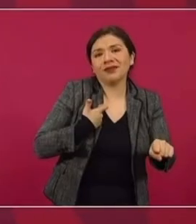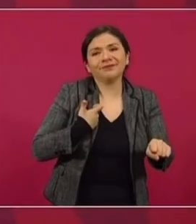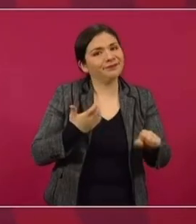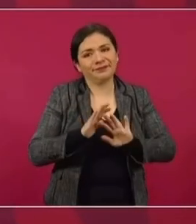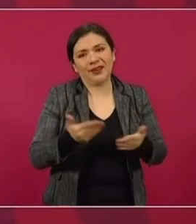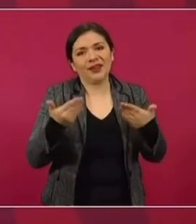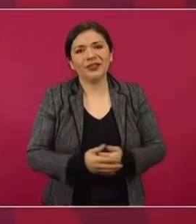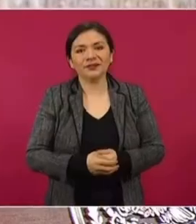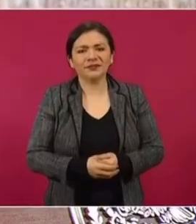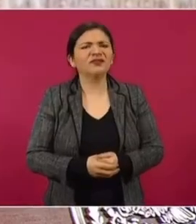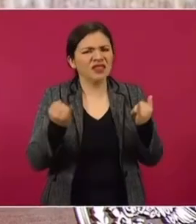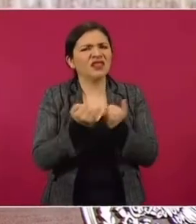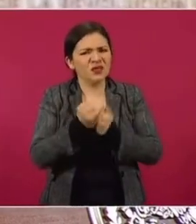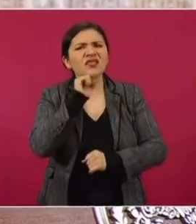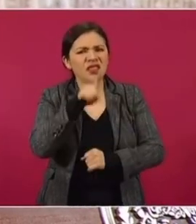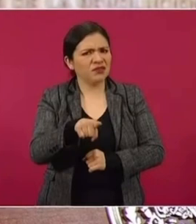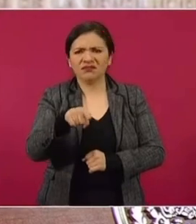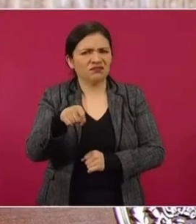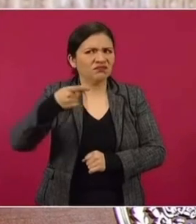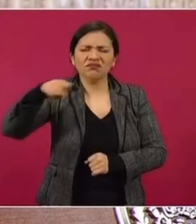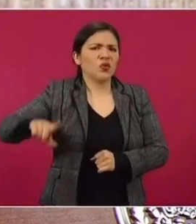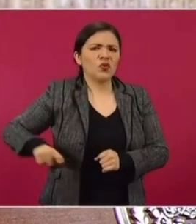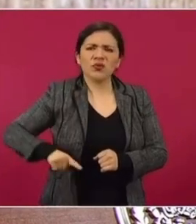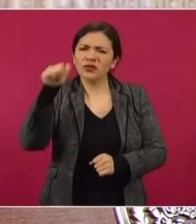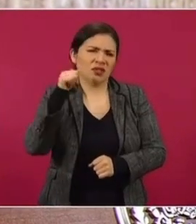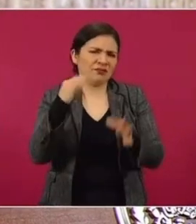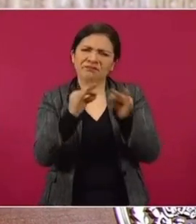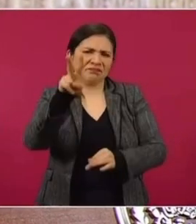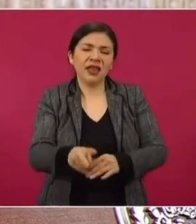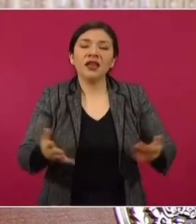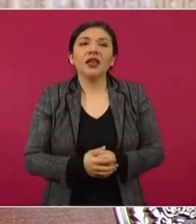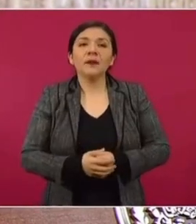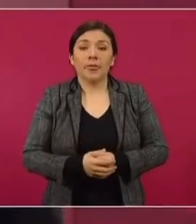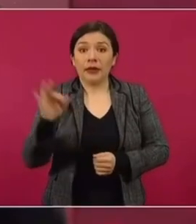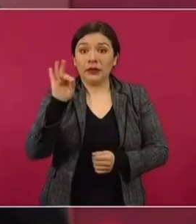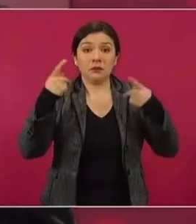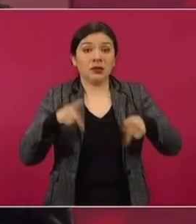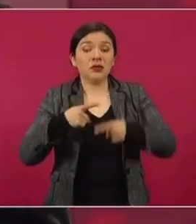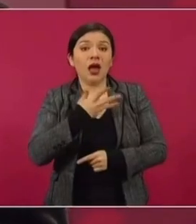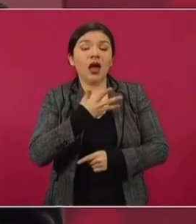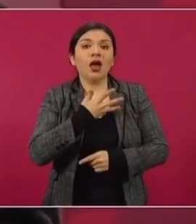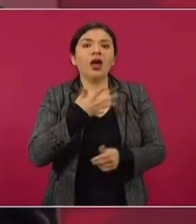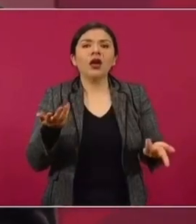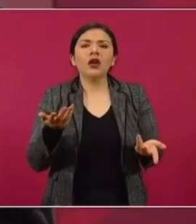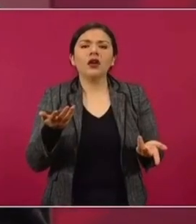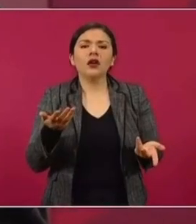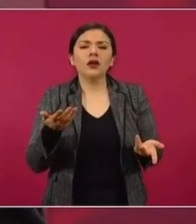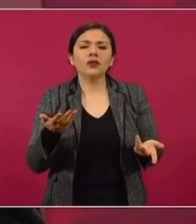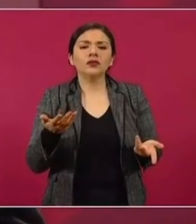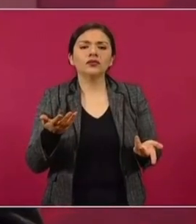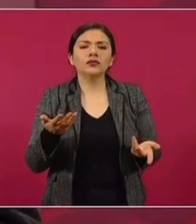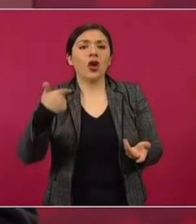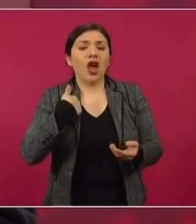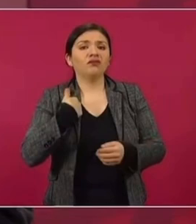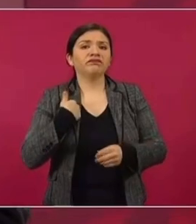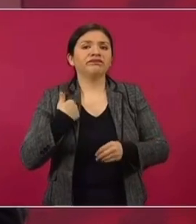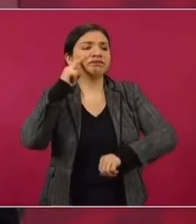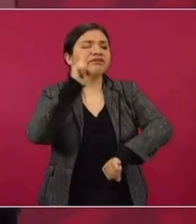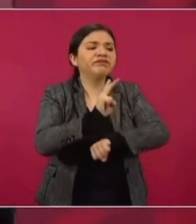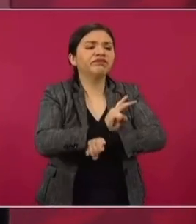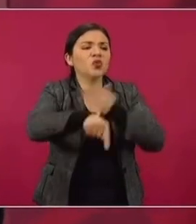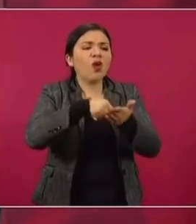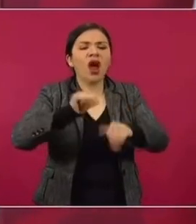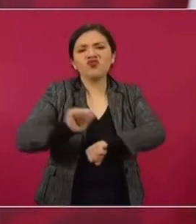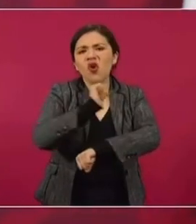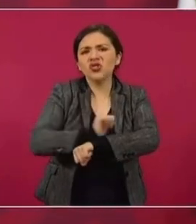prevalecía. Incluso en el mismo gobierno siempre hemos hablado de eso, de que alguien tenía un bien a su cargo, un bien público,